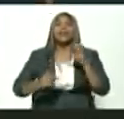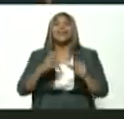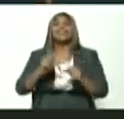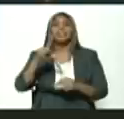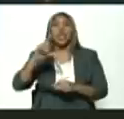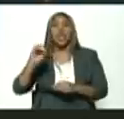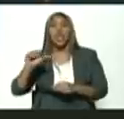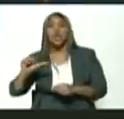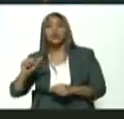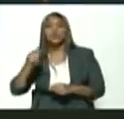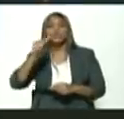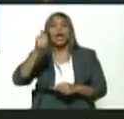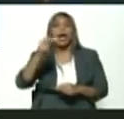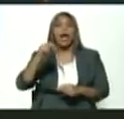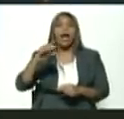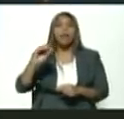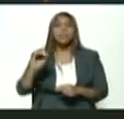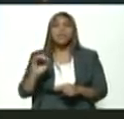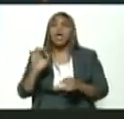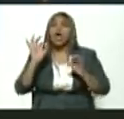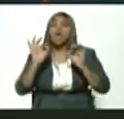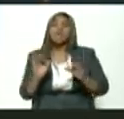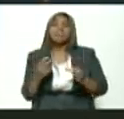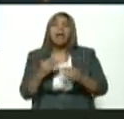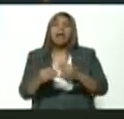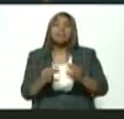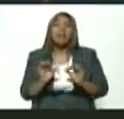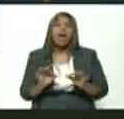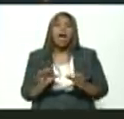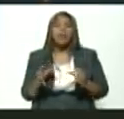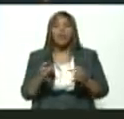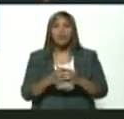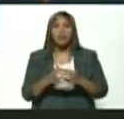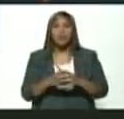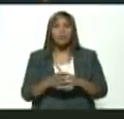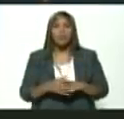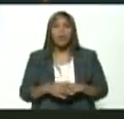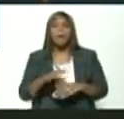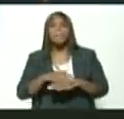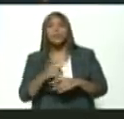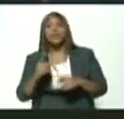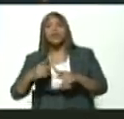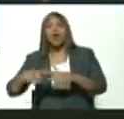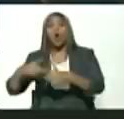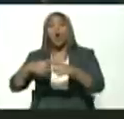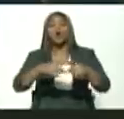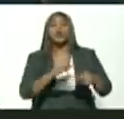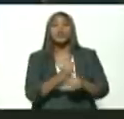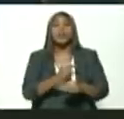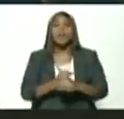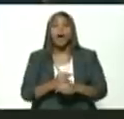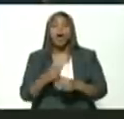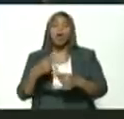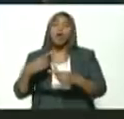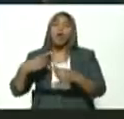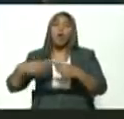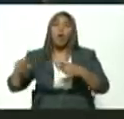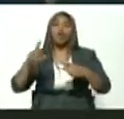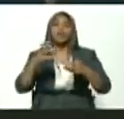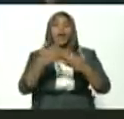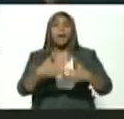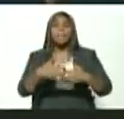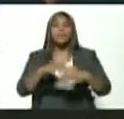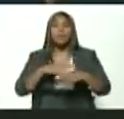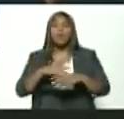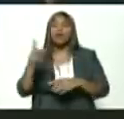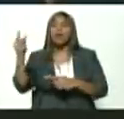concretar nada como consejo productivo trabajadores e indiferentemente con los demás trabajadores de diferentes empresas porque no somos